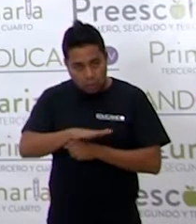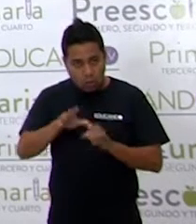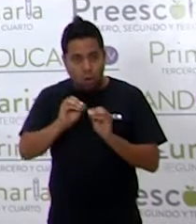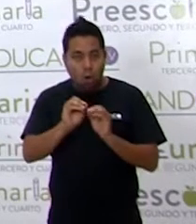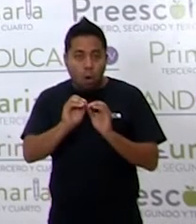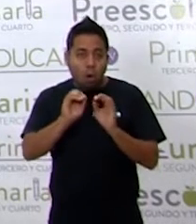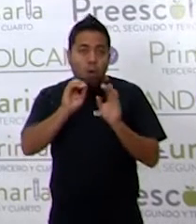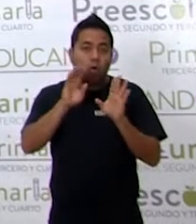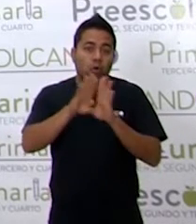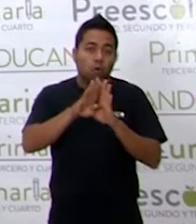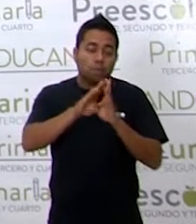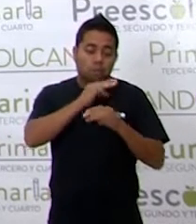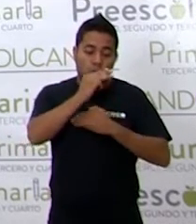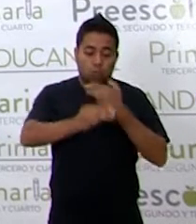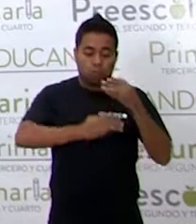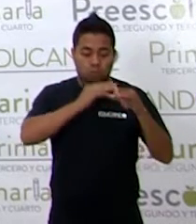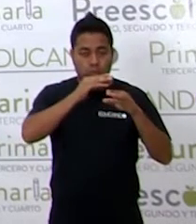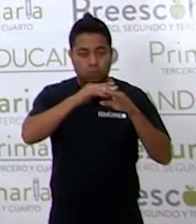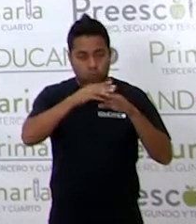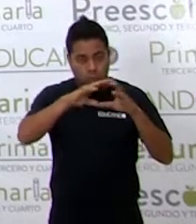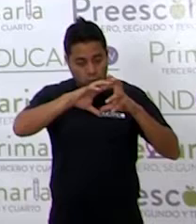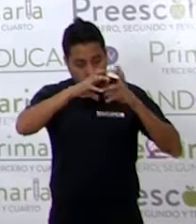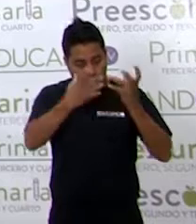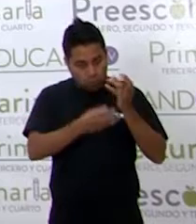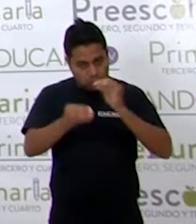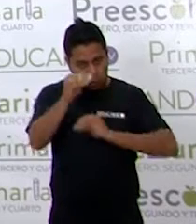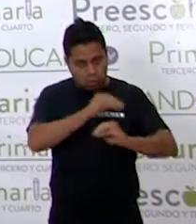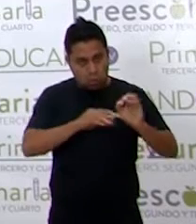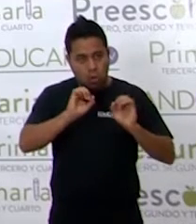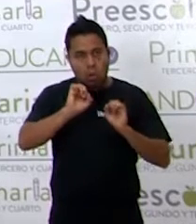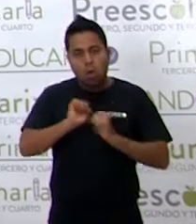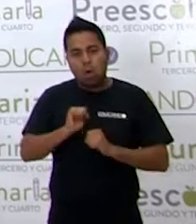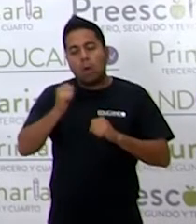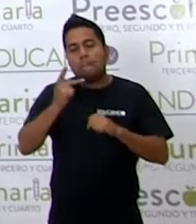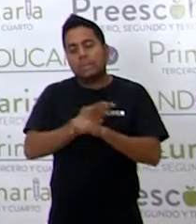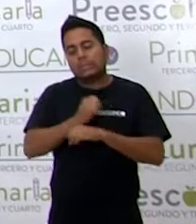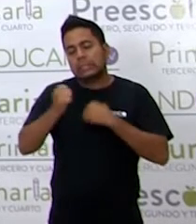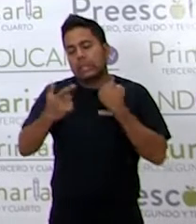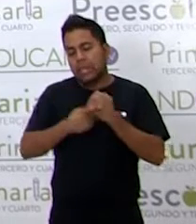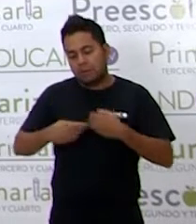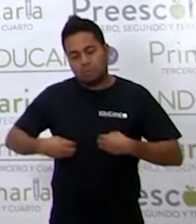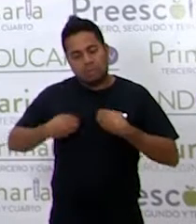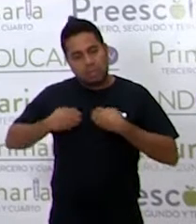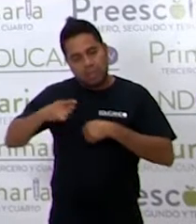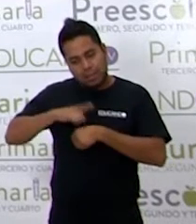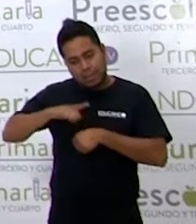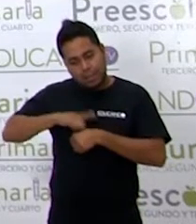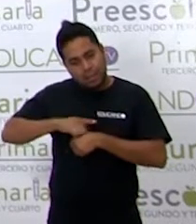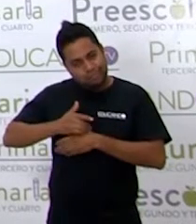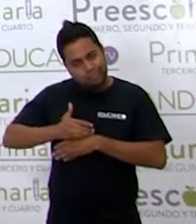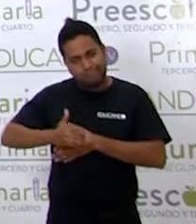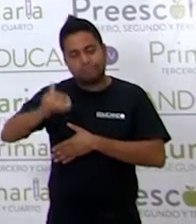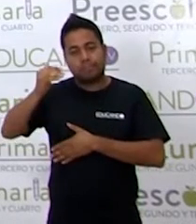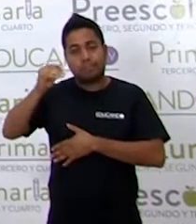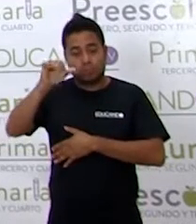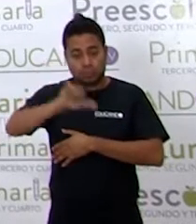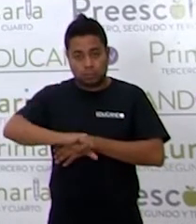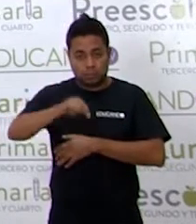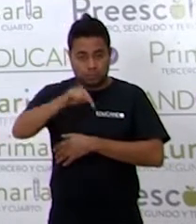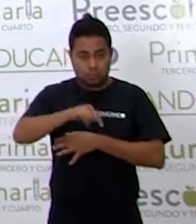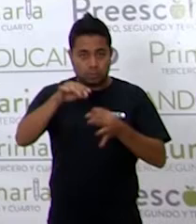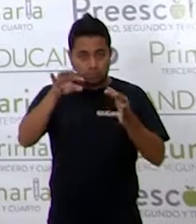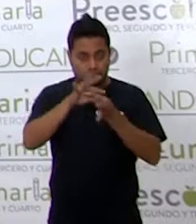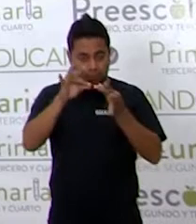del mundo o algunos fenómenos que suceden en nuestra vida cotidiana. El día de hoy vamos a ver la